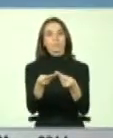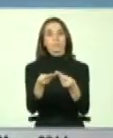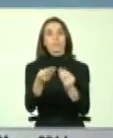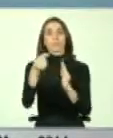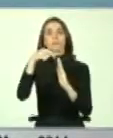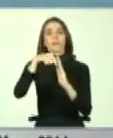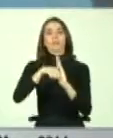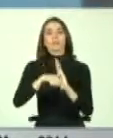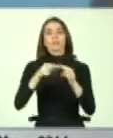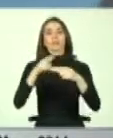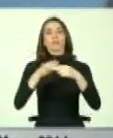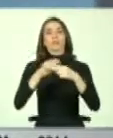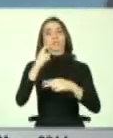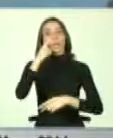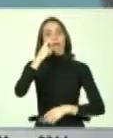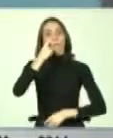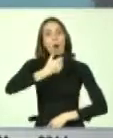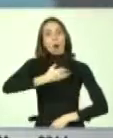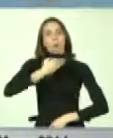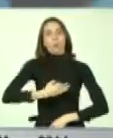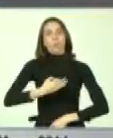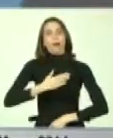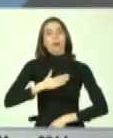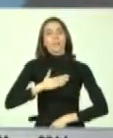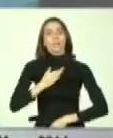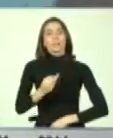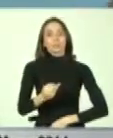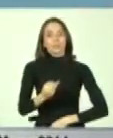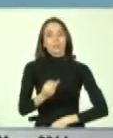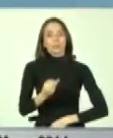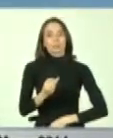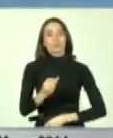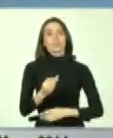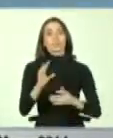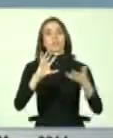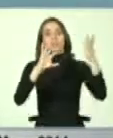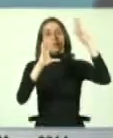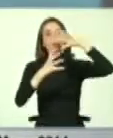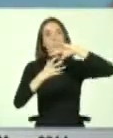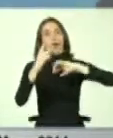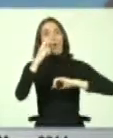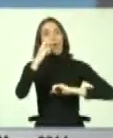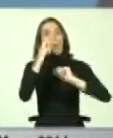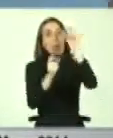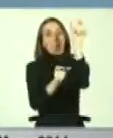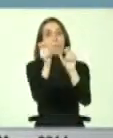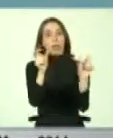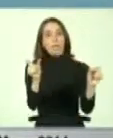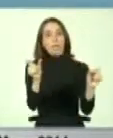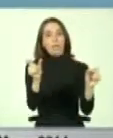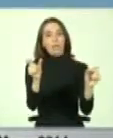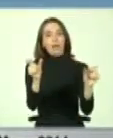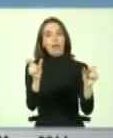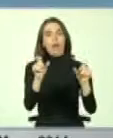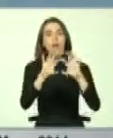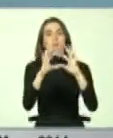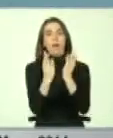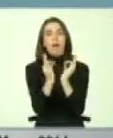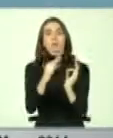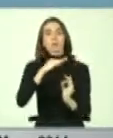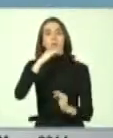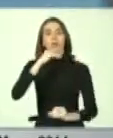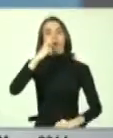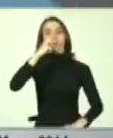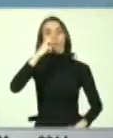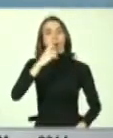humanismo, para que finalmente la humanidad sea más plenamente humana.